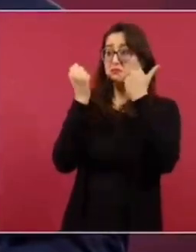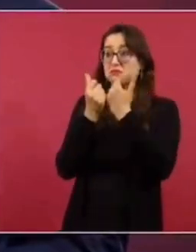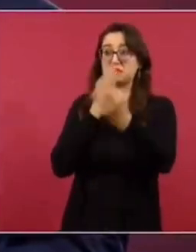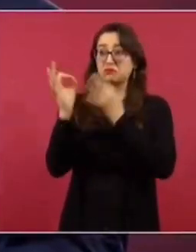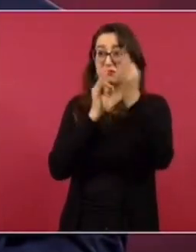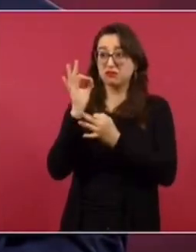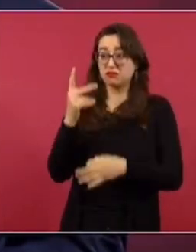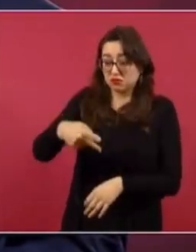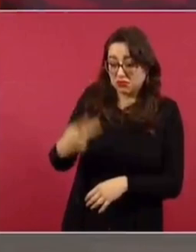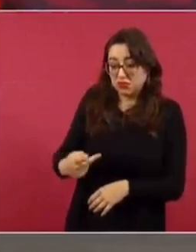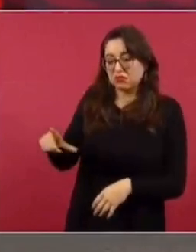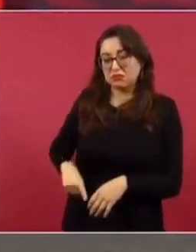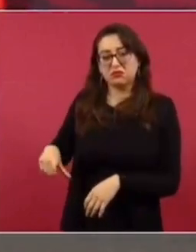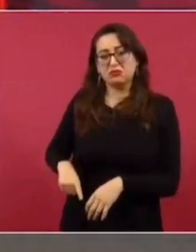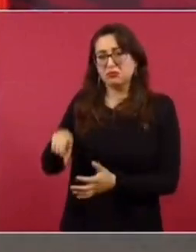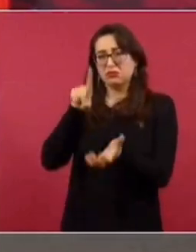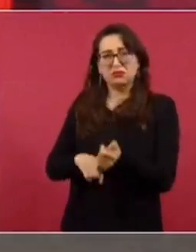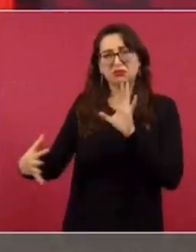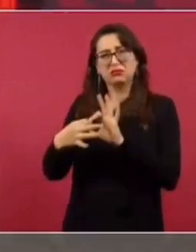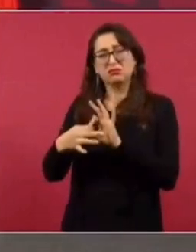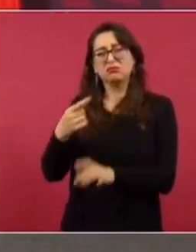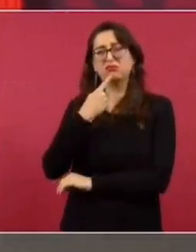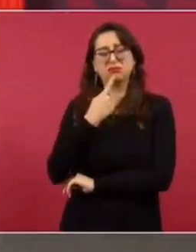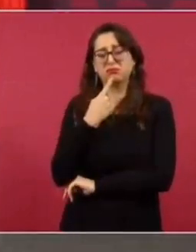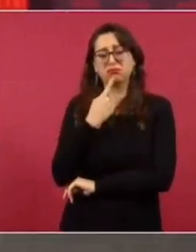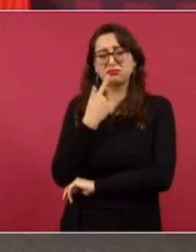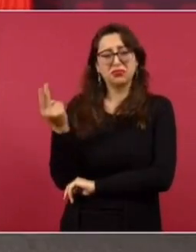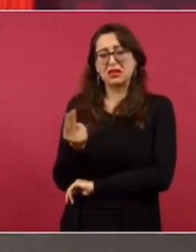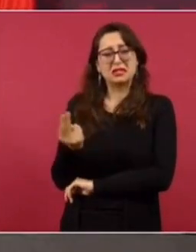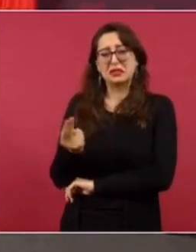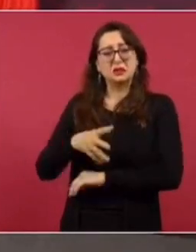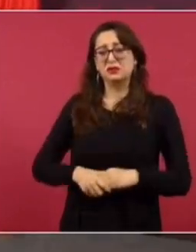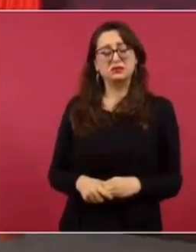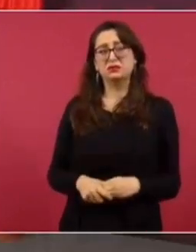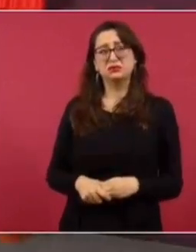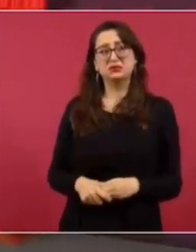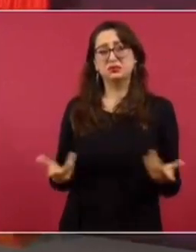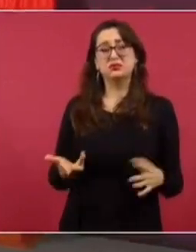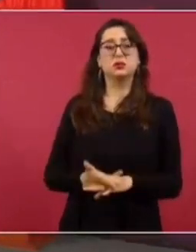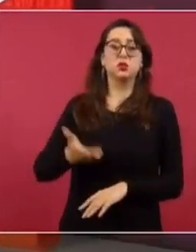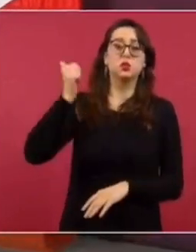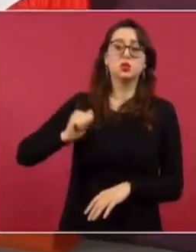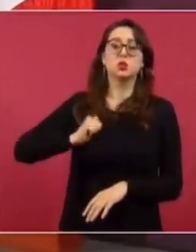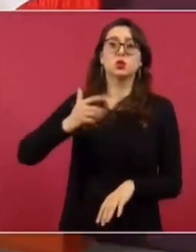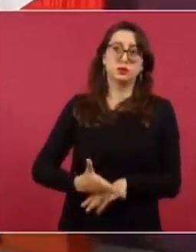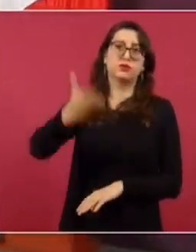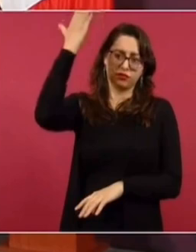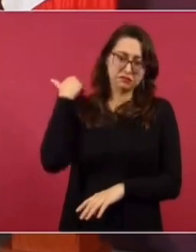noticias en el gobierno, eso era de la época de los boletines